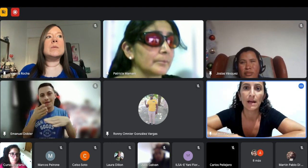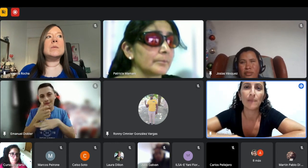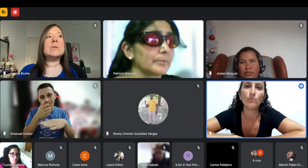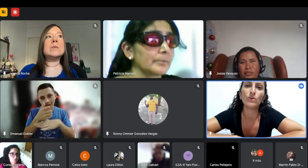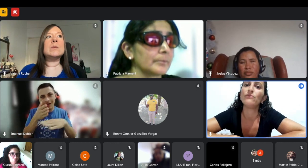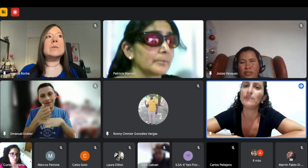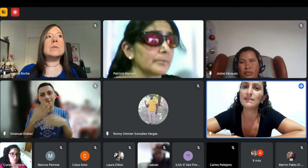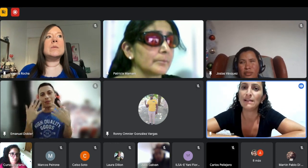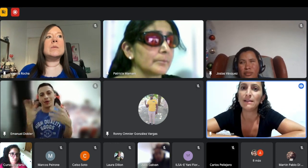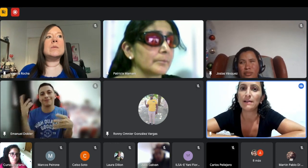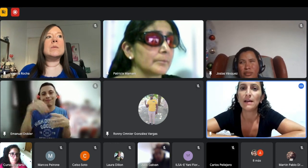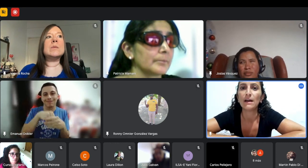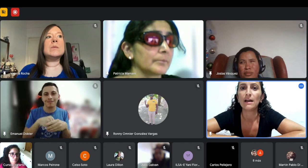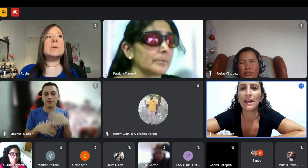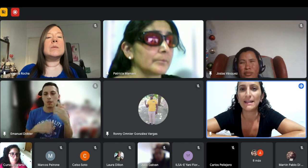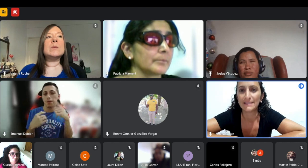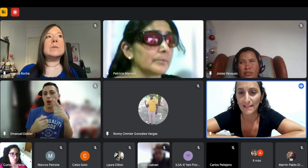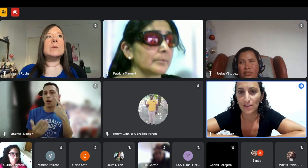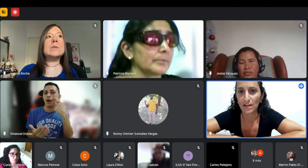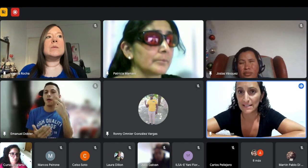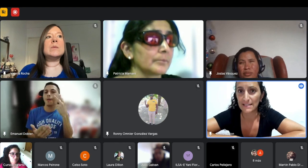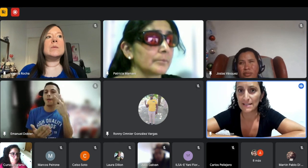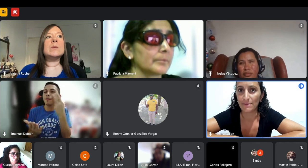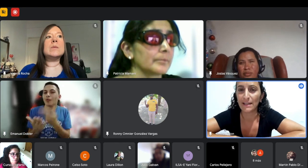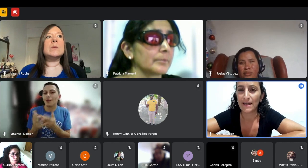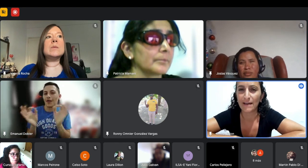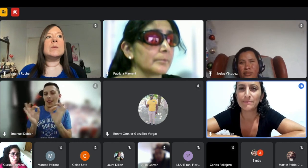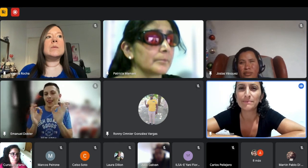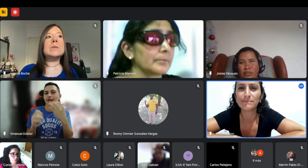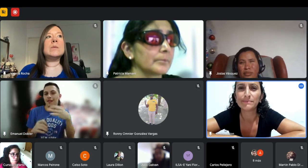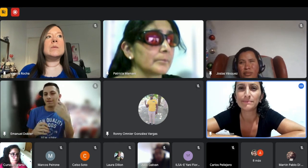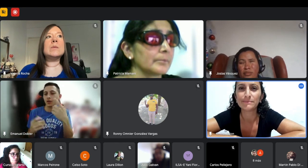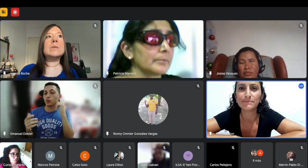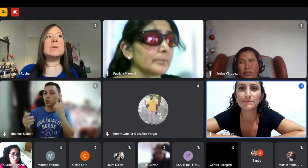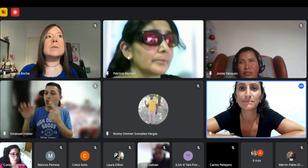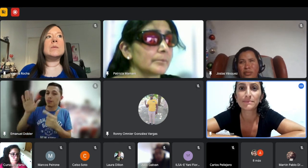es muy difícil es necesario la accesibilidad